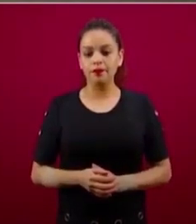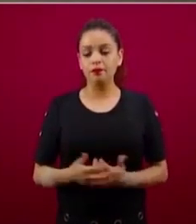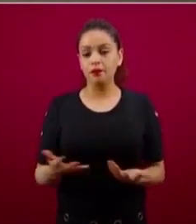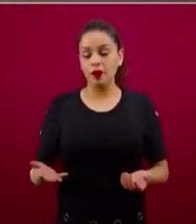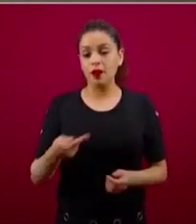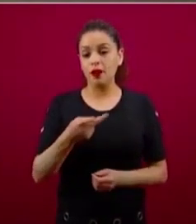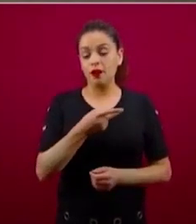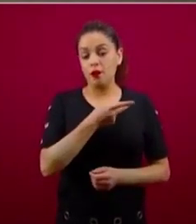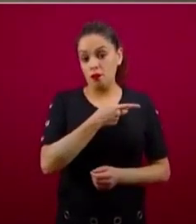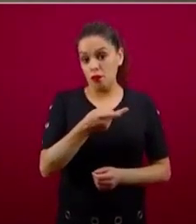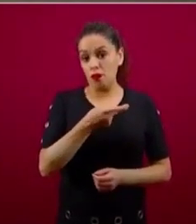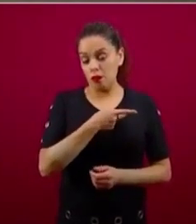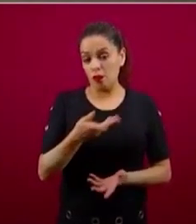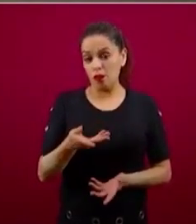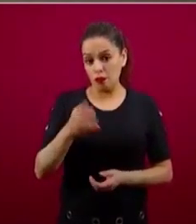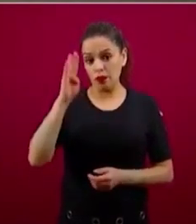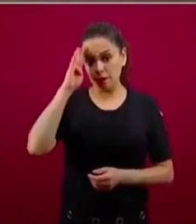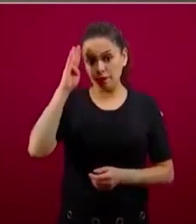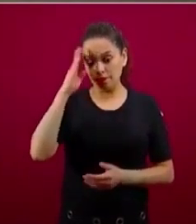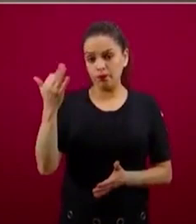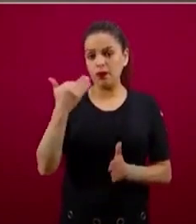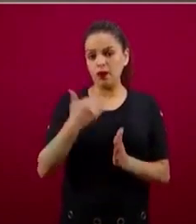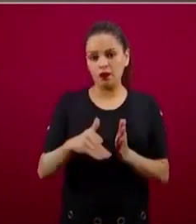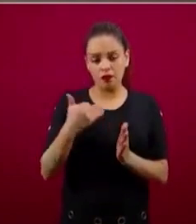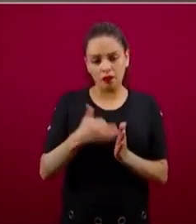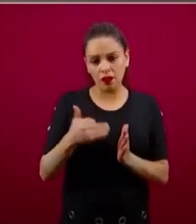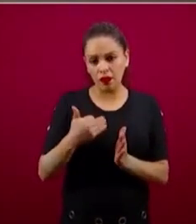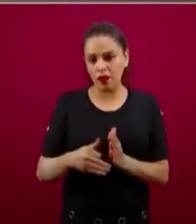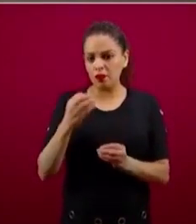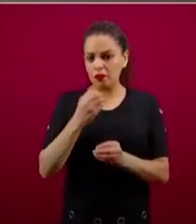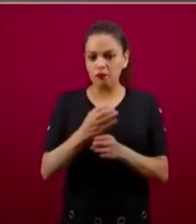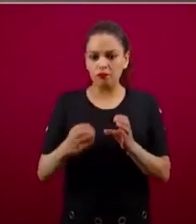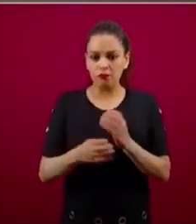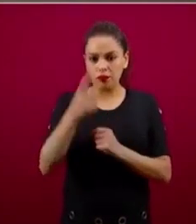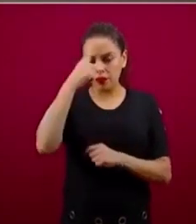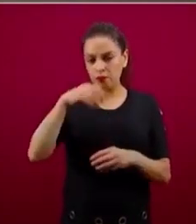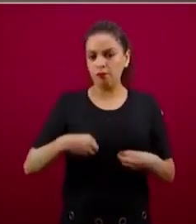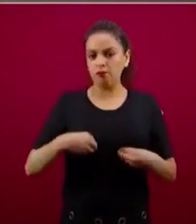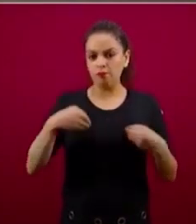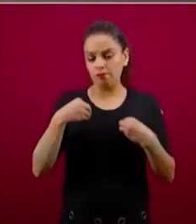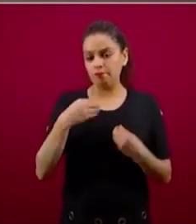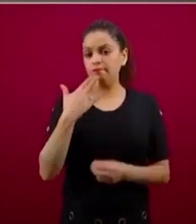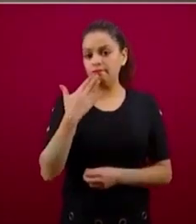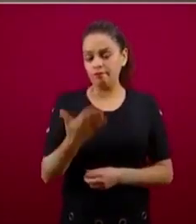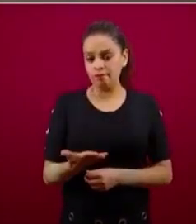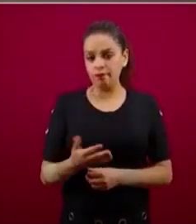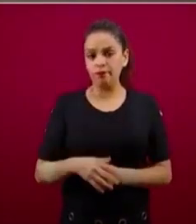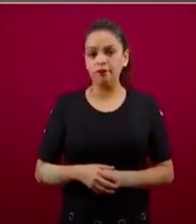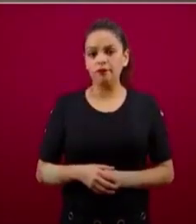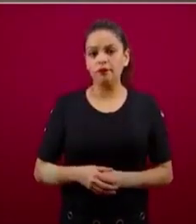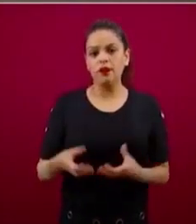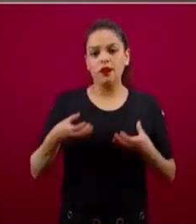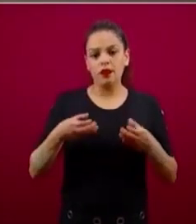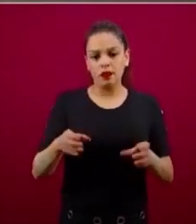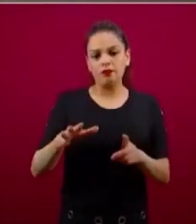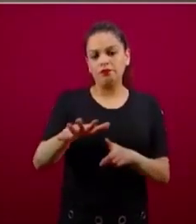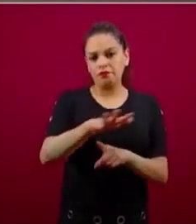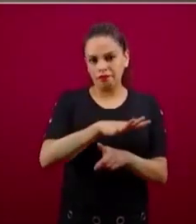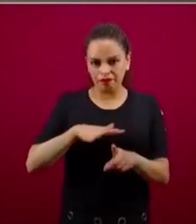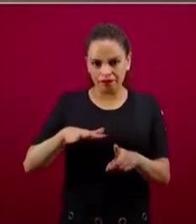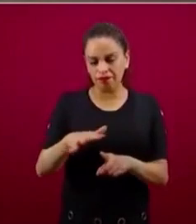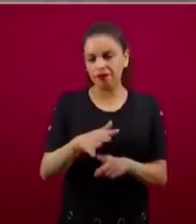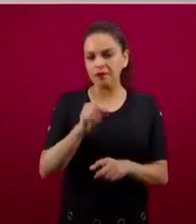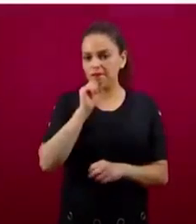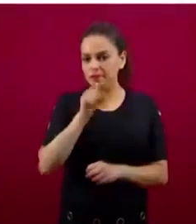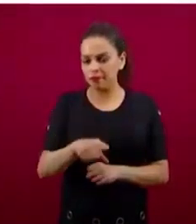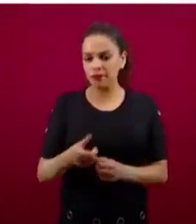importante, carencia de equipamientos, servicios, tienen un déficit en materia de vivienda, de espacios públicos, que tienen también un